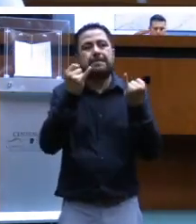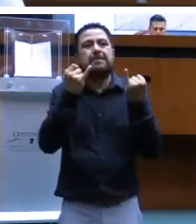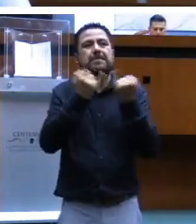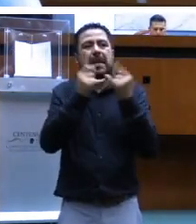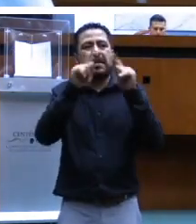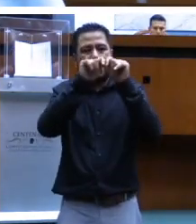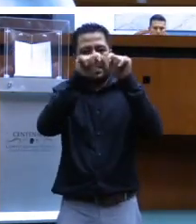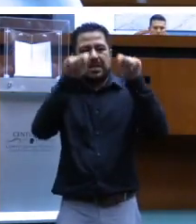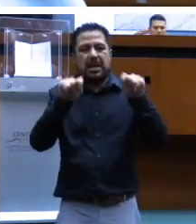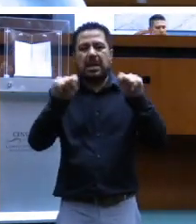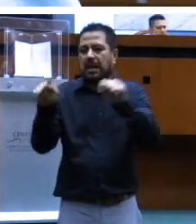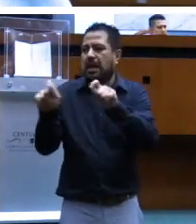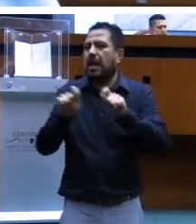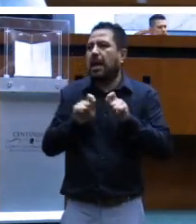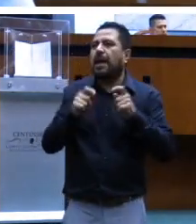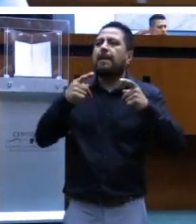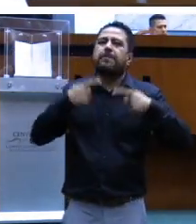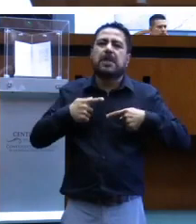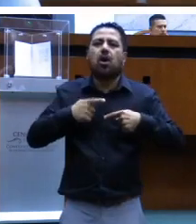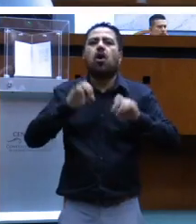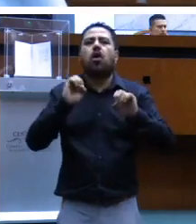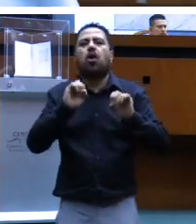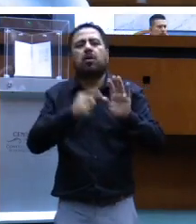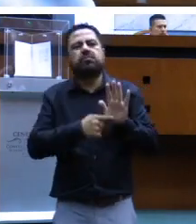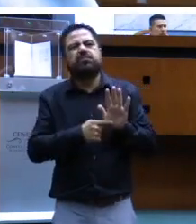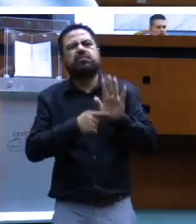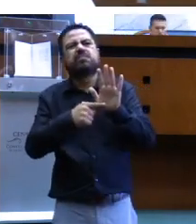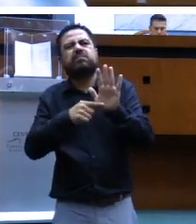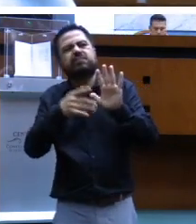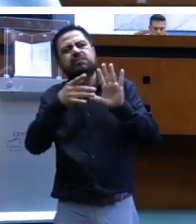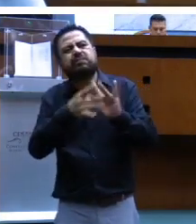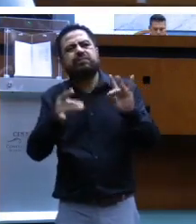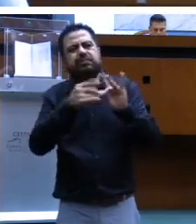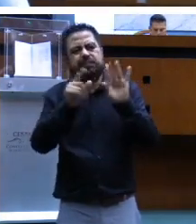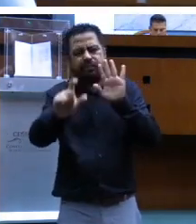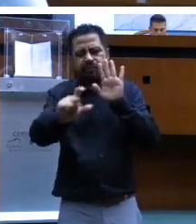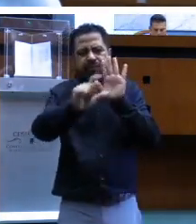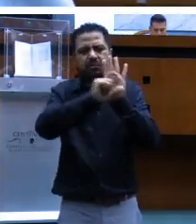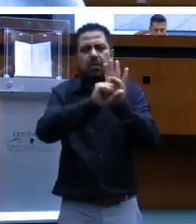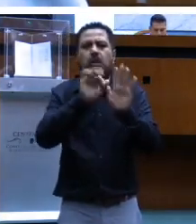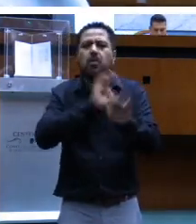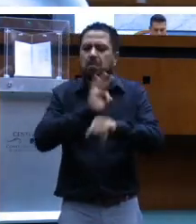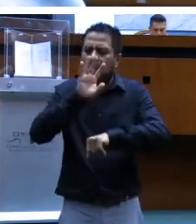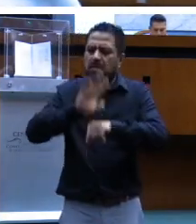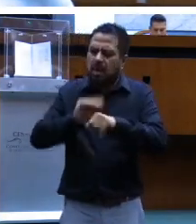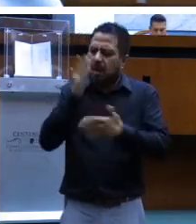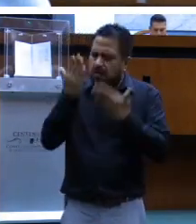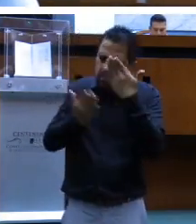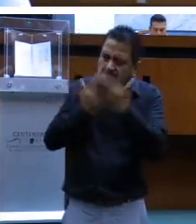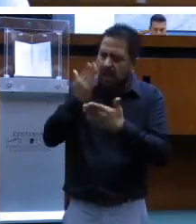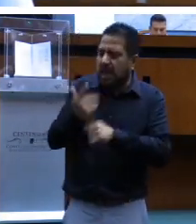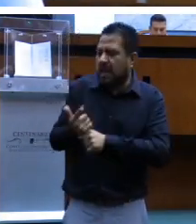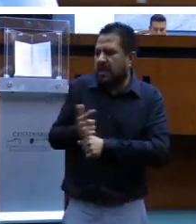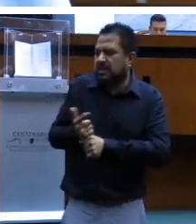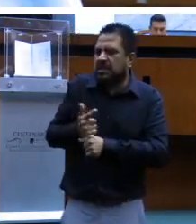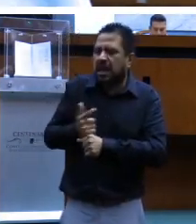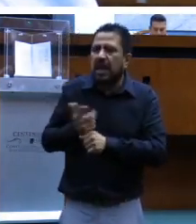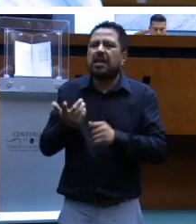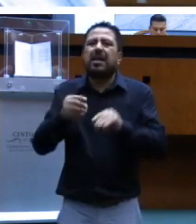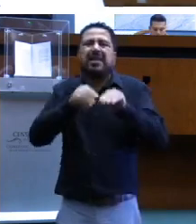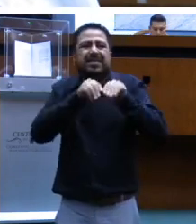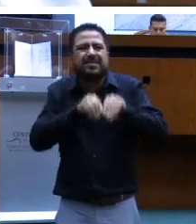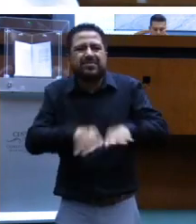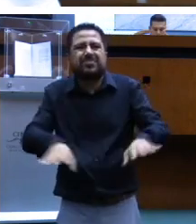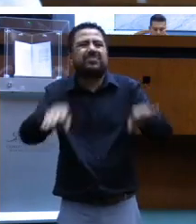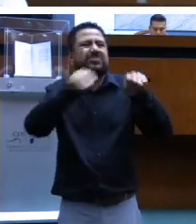de cada persona. O tener una leyenda para que les permita estudiar la licenciatura. Campañas